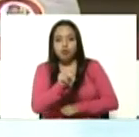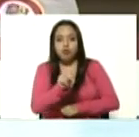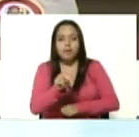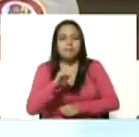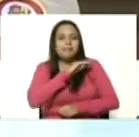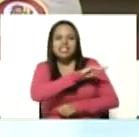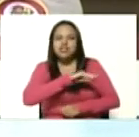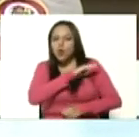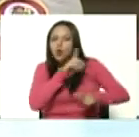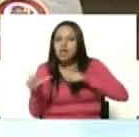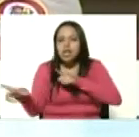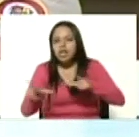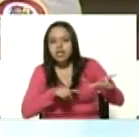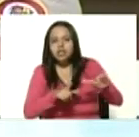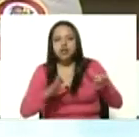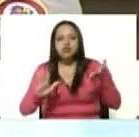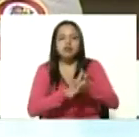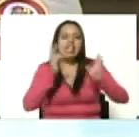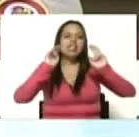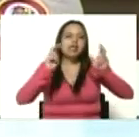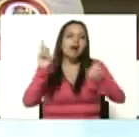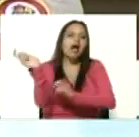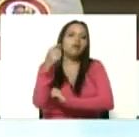el tema de Apure